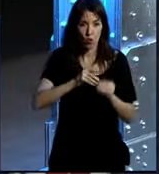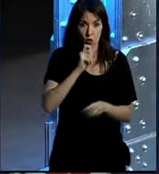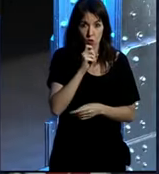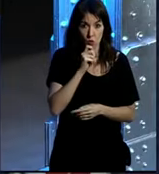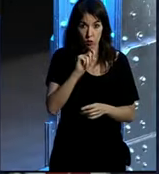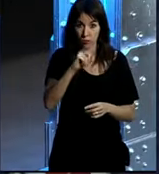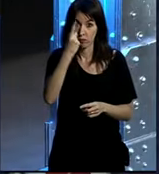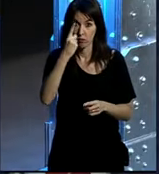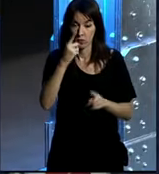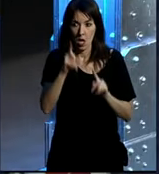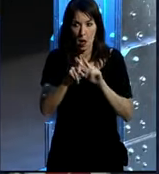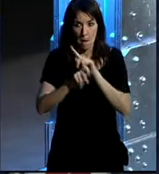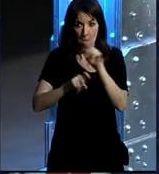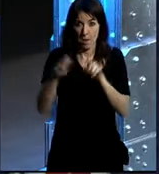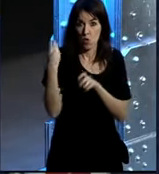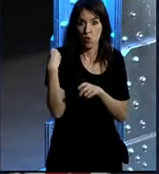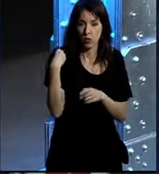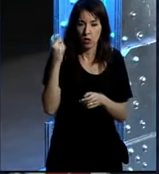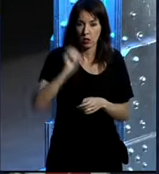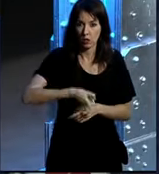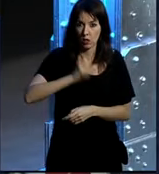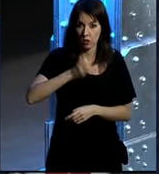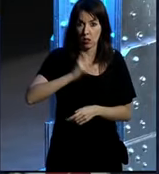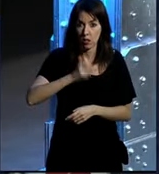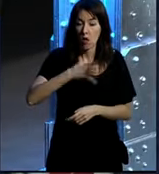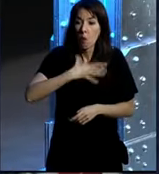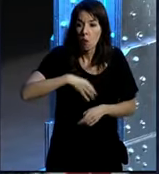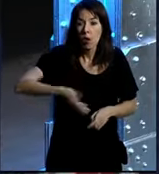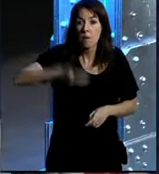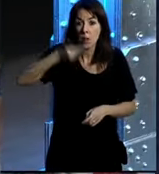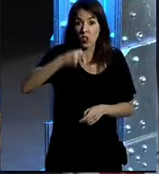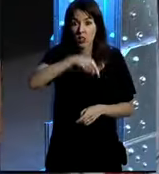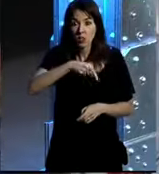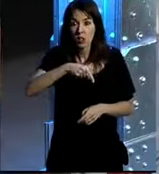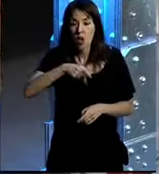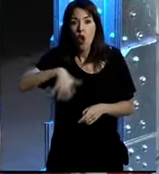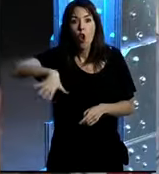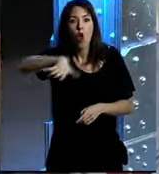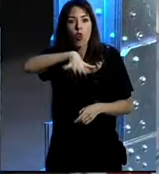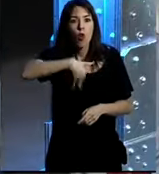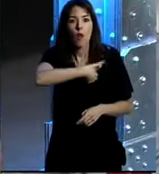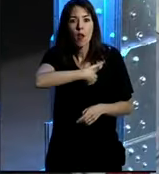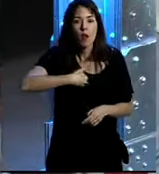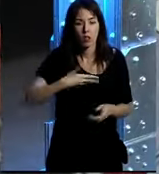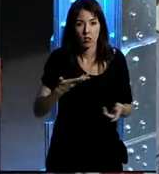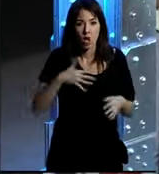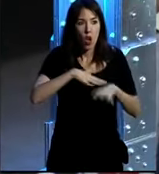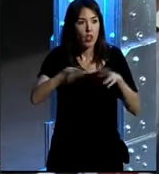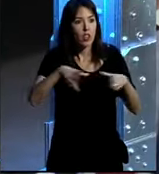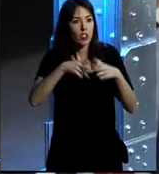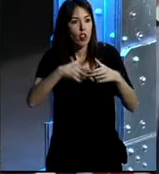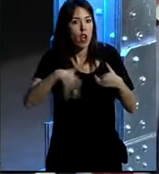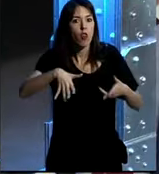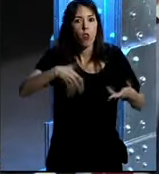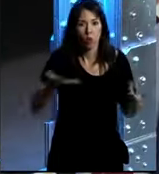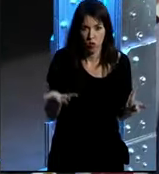una de las preguntas que también nos hacen mucho y que yo creo que puede ser relevante para esta mesa es oye ¿y dónde ubicas la función? las redes sociales donde tienen